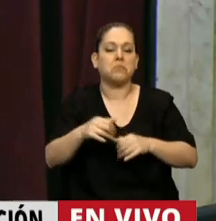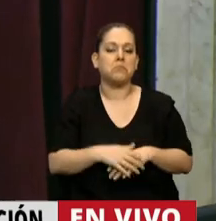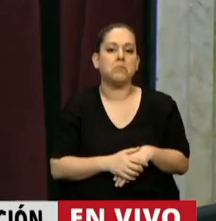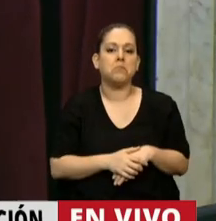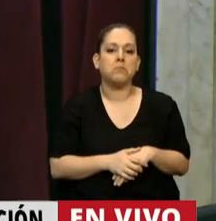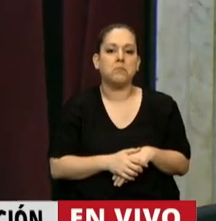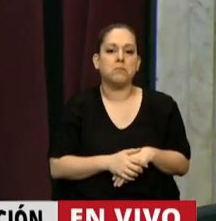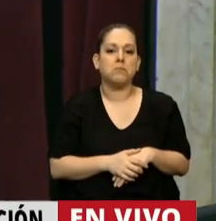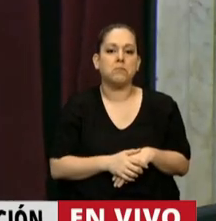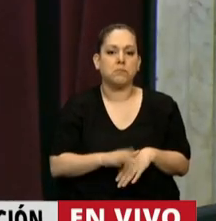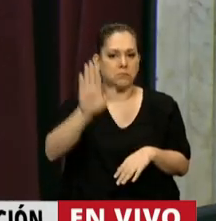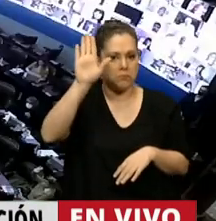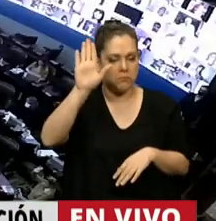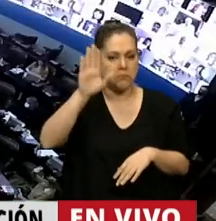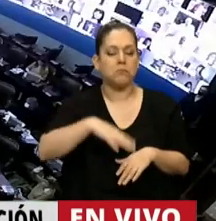voto.